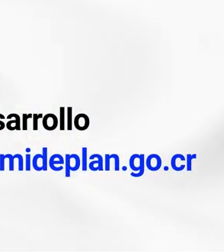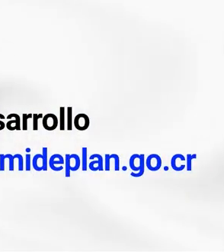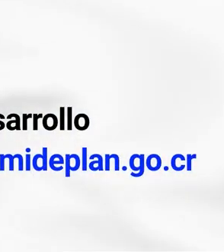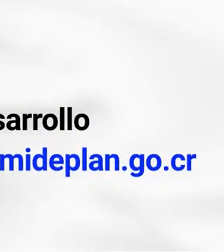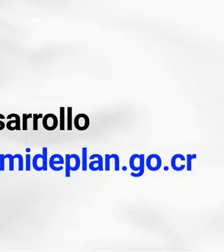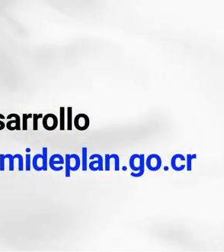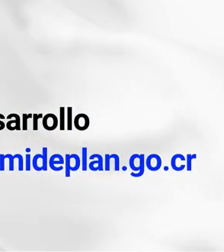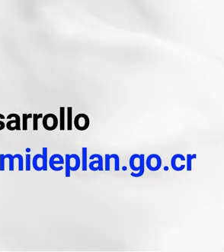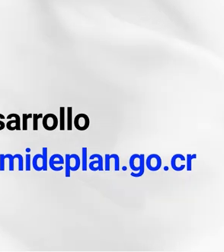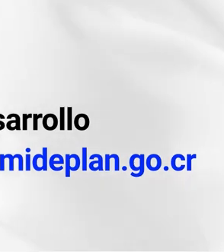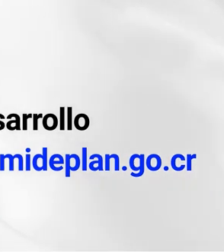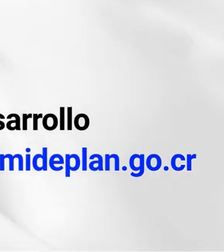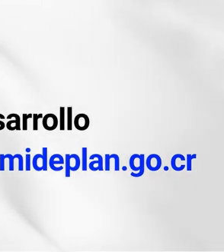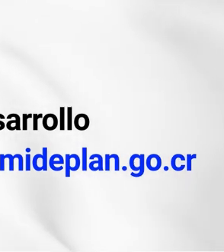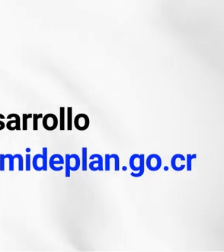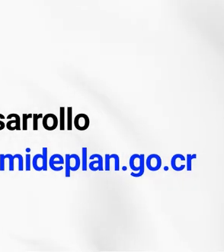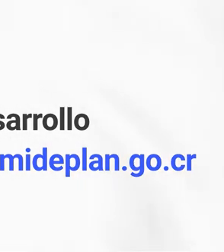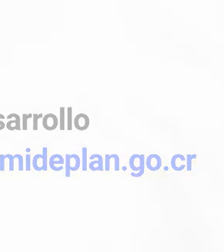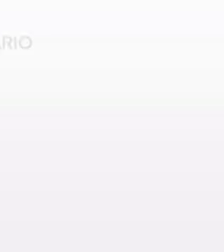La perceive.